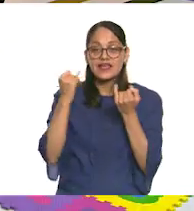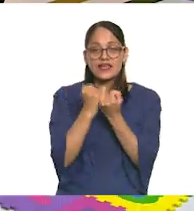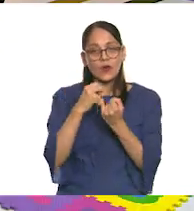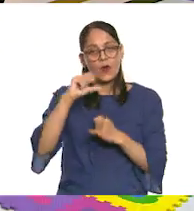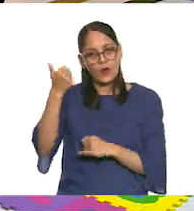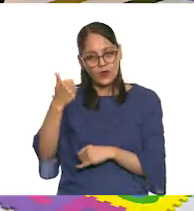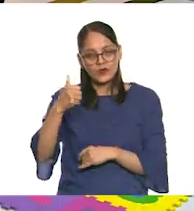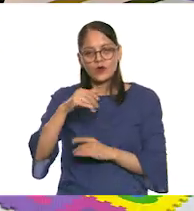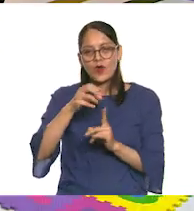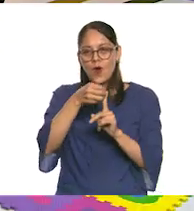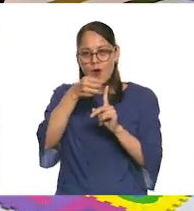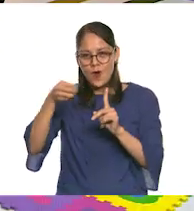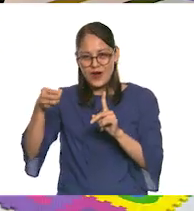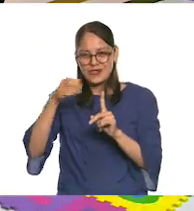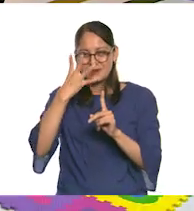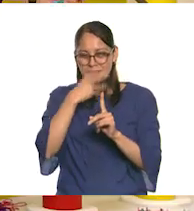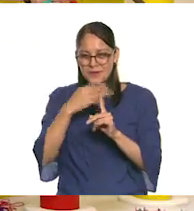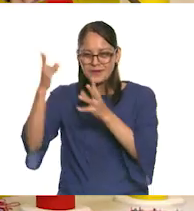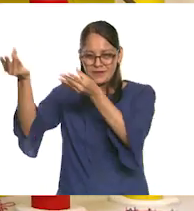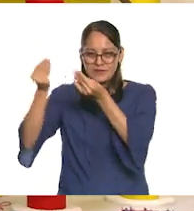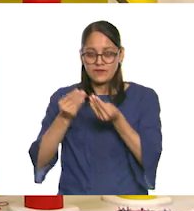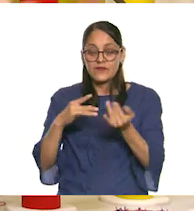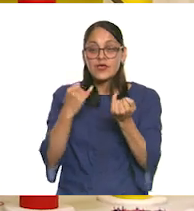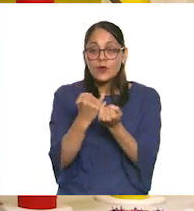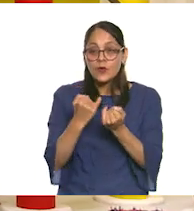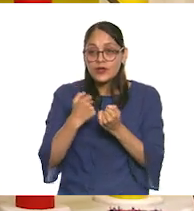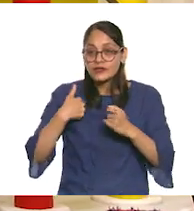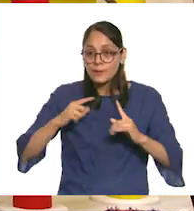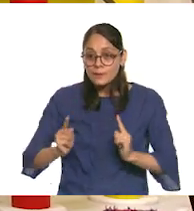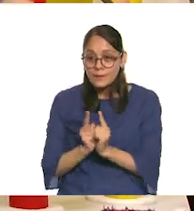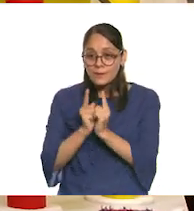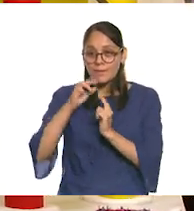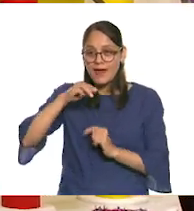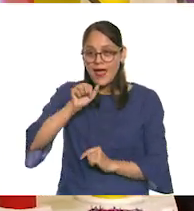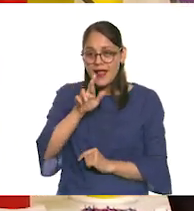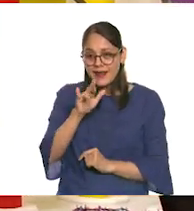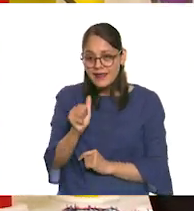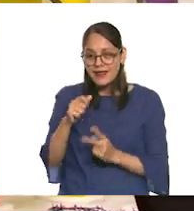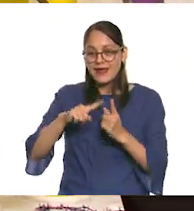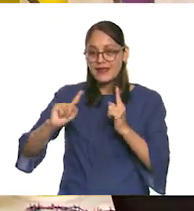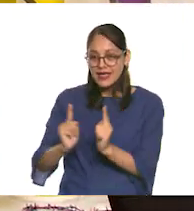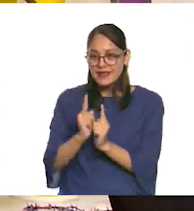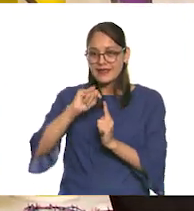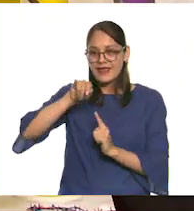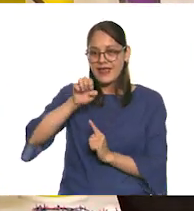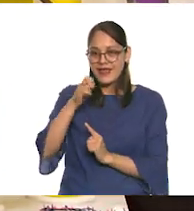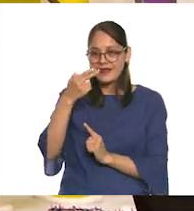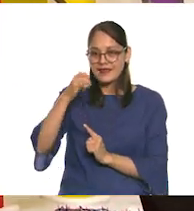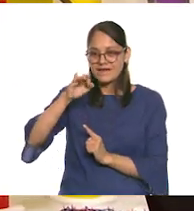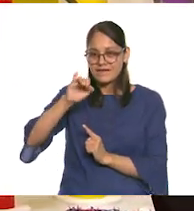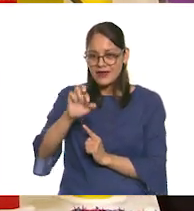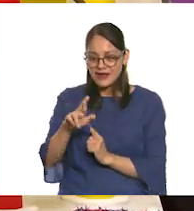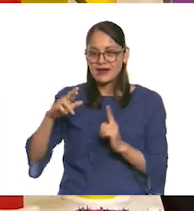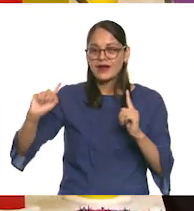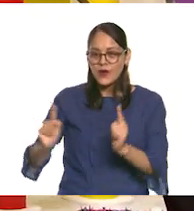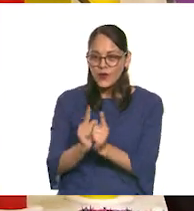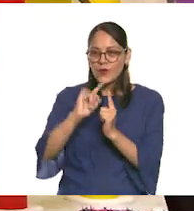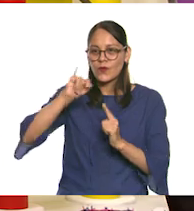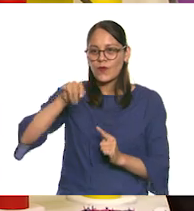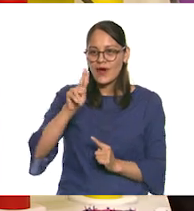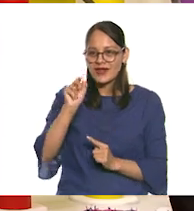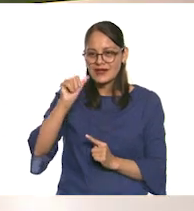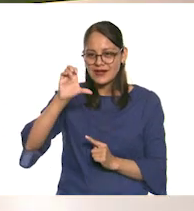frases. Y luego en el camino para acá, pues me encontré a María, Jennifer, a Juan Carlos, a Poncho, a Panchito, a